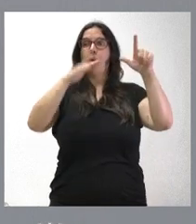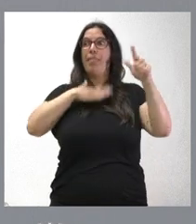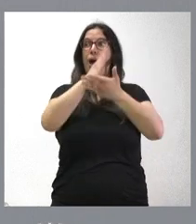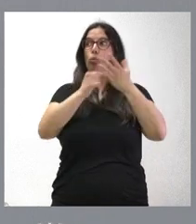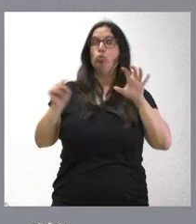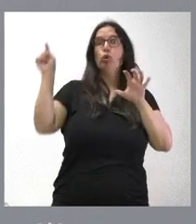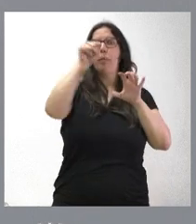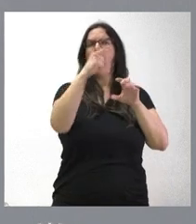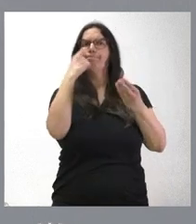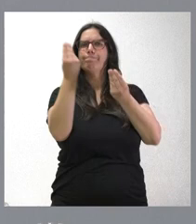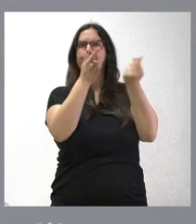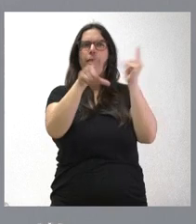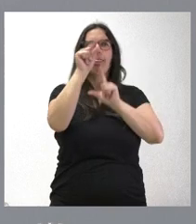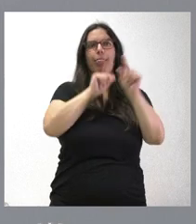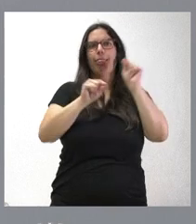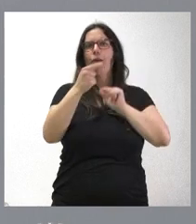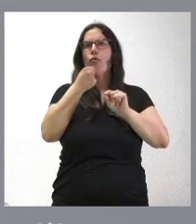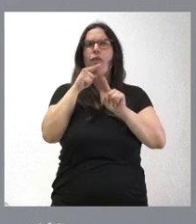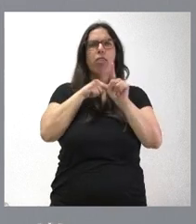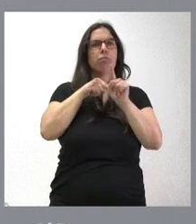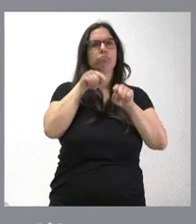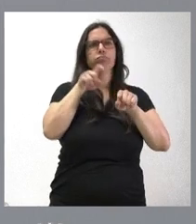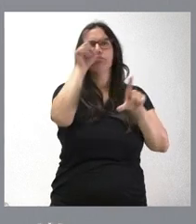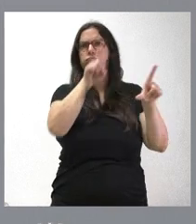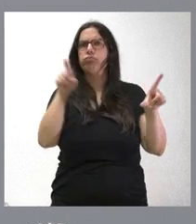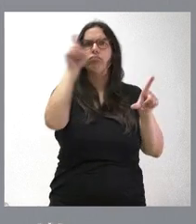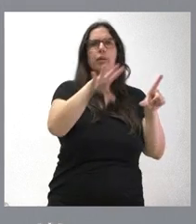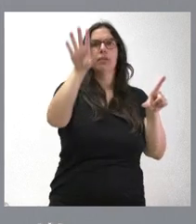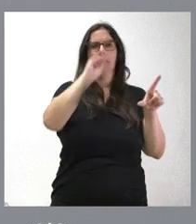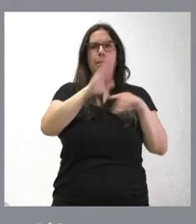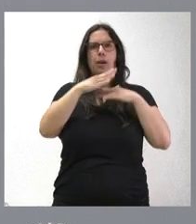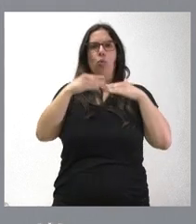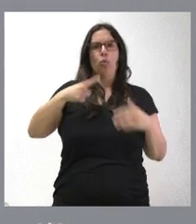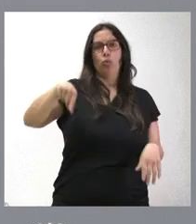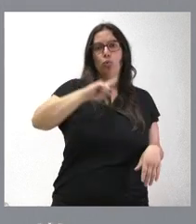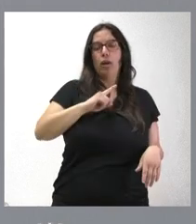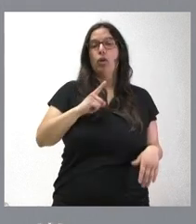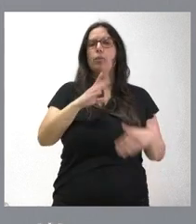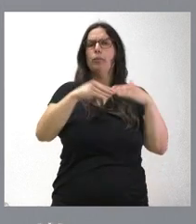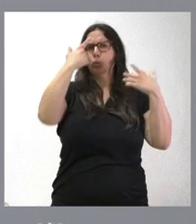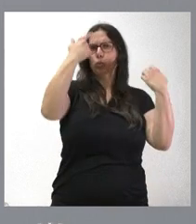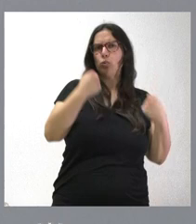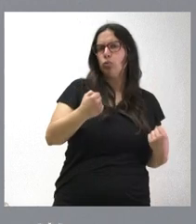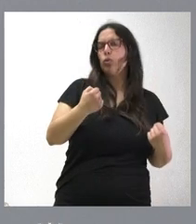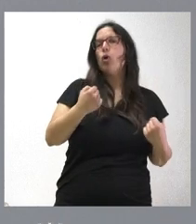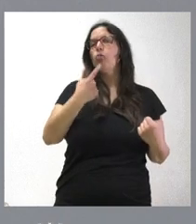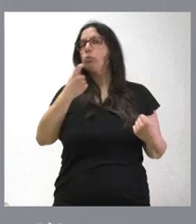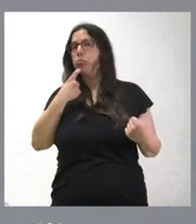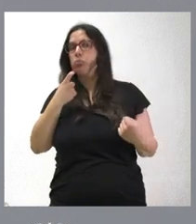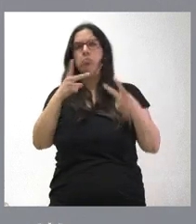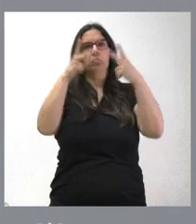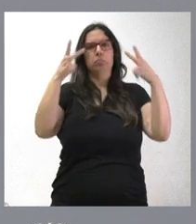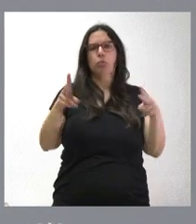más intuitivas, amigables y fáciles de entender para los usuarios, tanto los más experimentados como aquellos que presentan dificultades